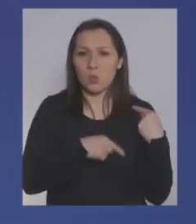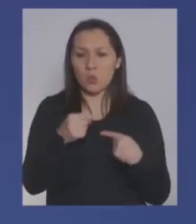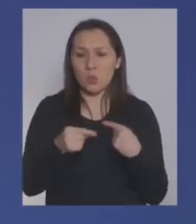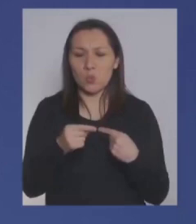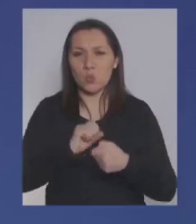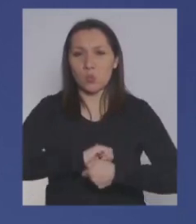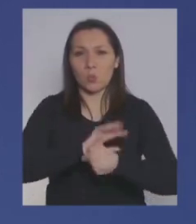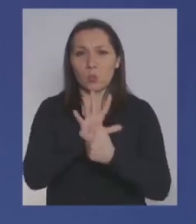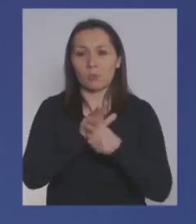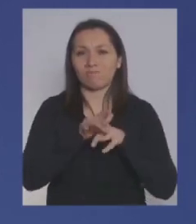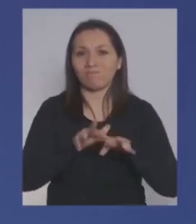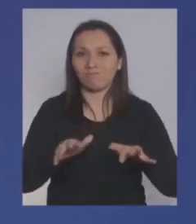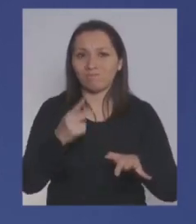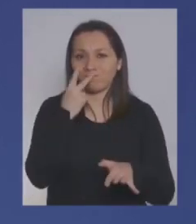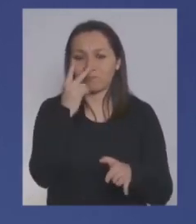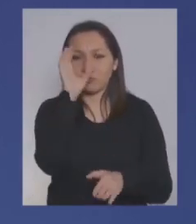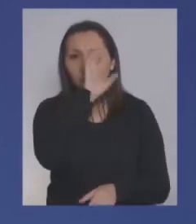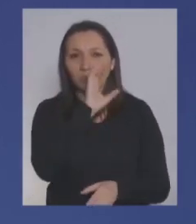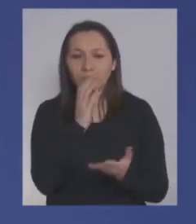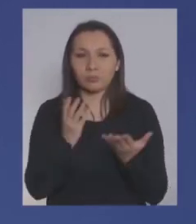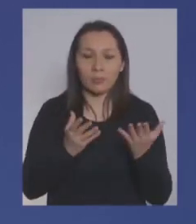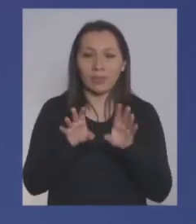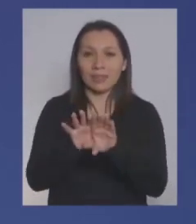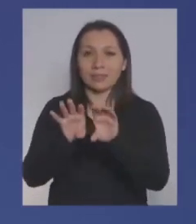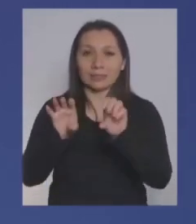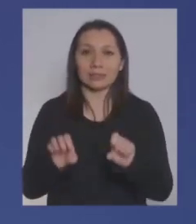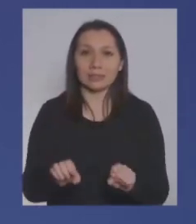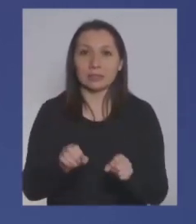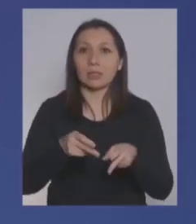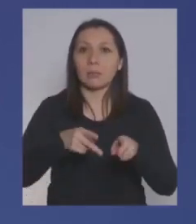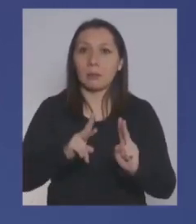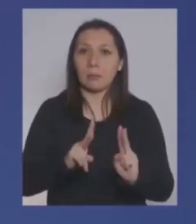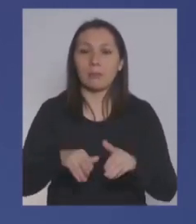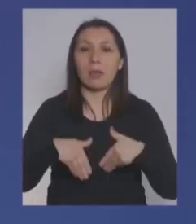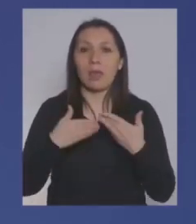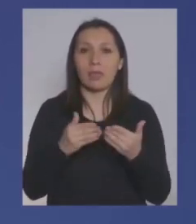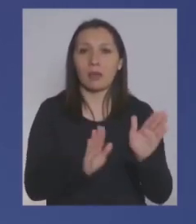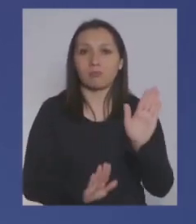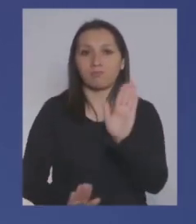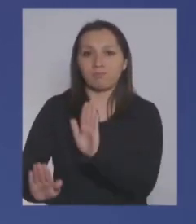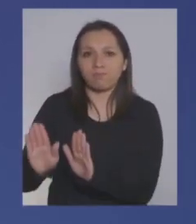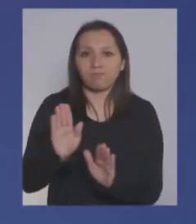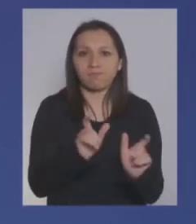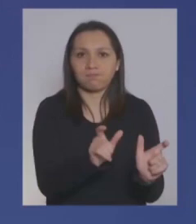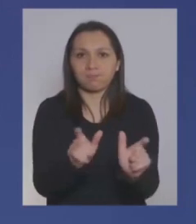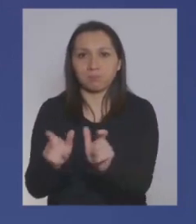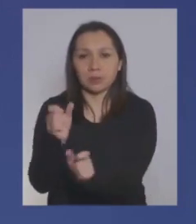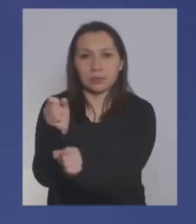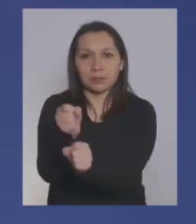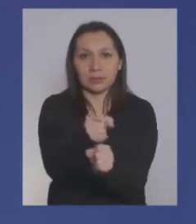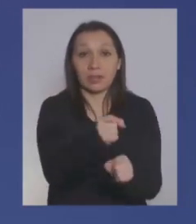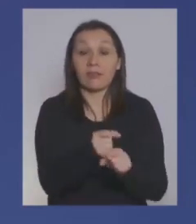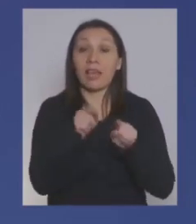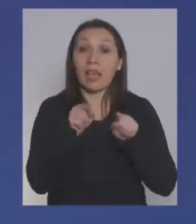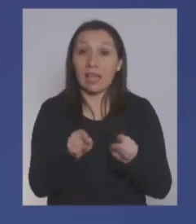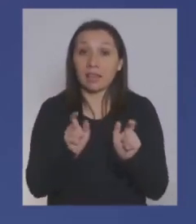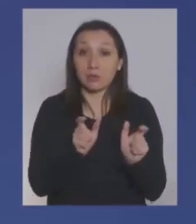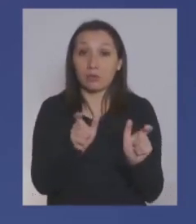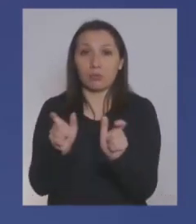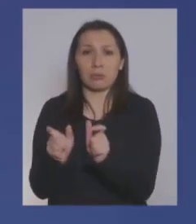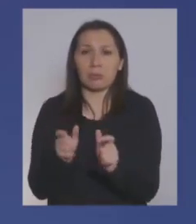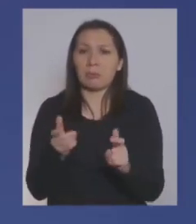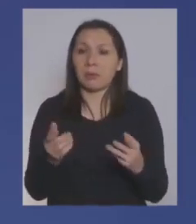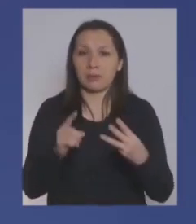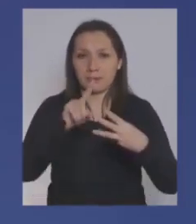la pandemia. Y lo que queríamos era buscar un sistema que nos permitiera darle protección a los trabajadores. Y esta protección era